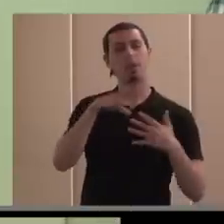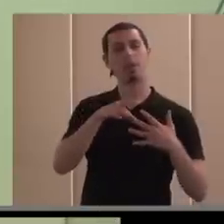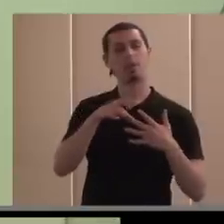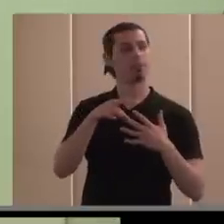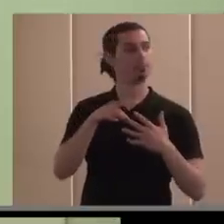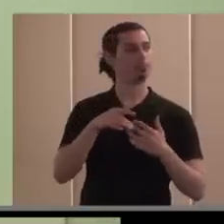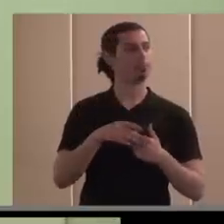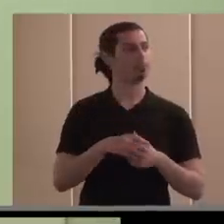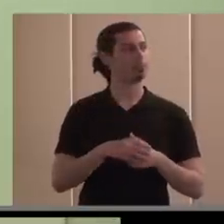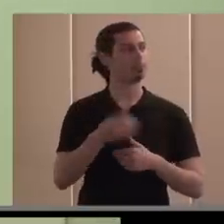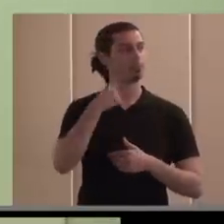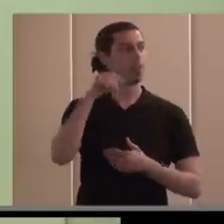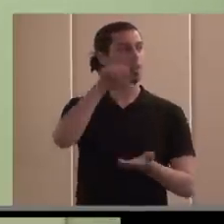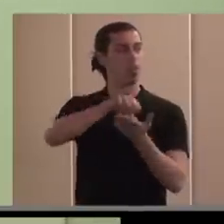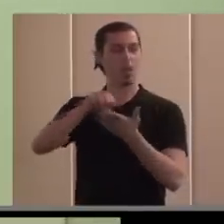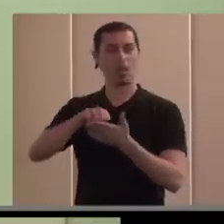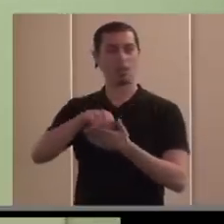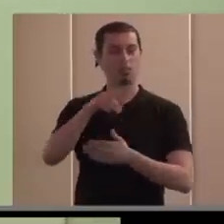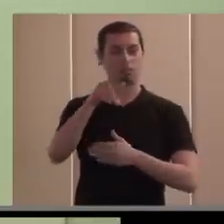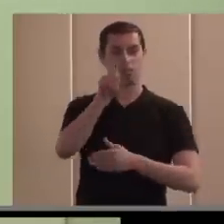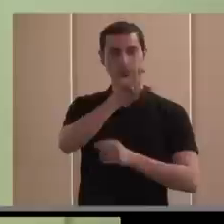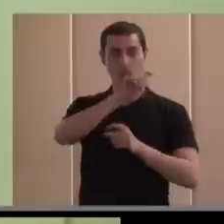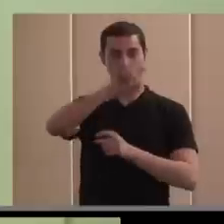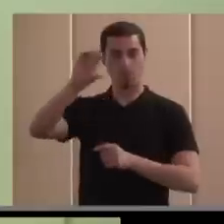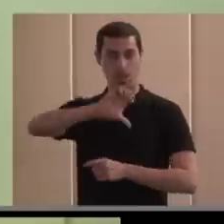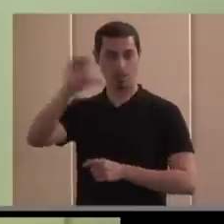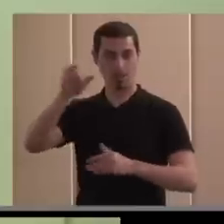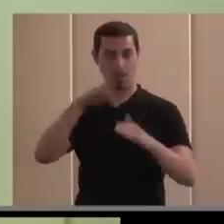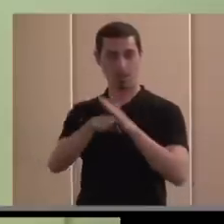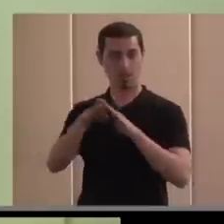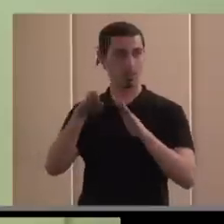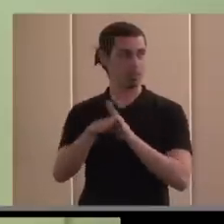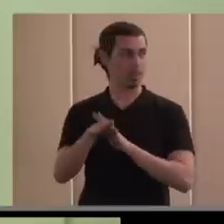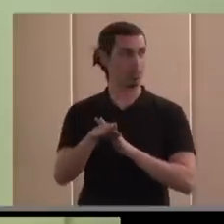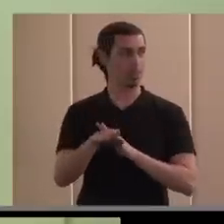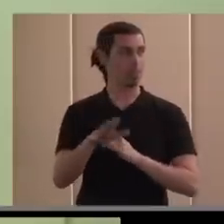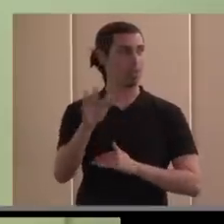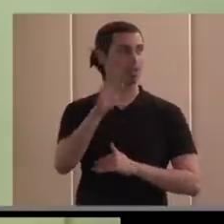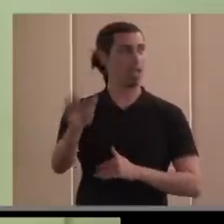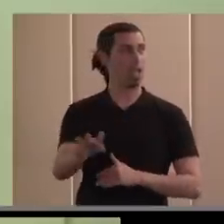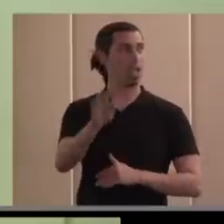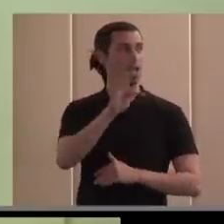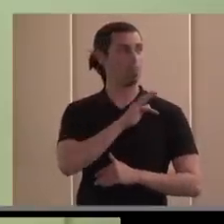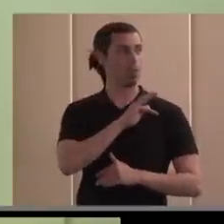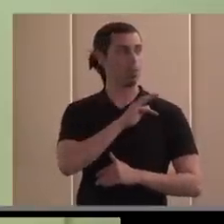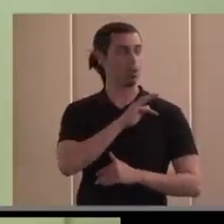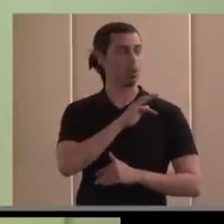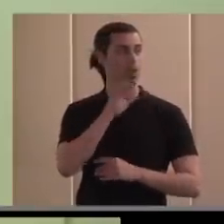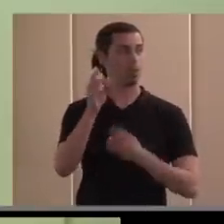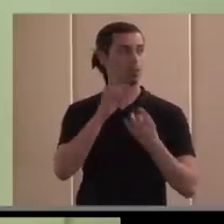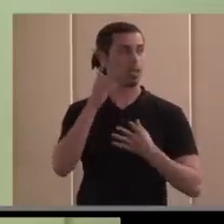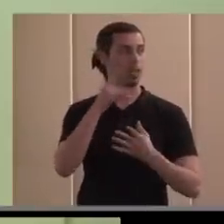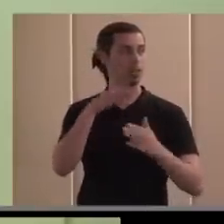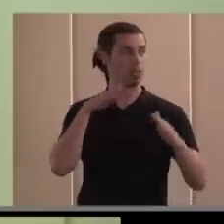las Ciudades Europeas Accesibles y el premio de Ciudad Accesible que ya se han entregado creo en dos edificios observatorios